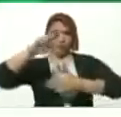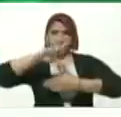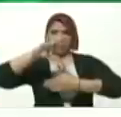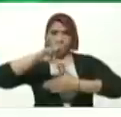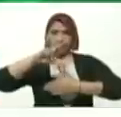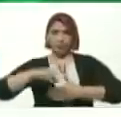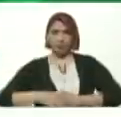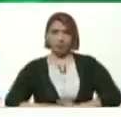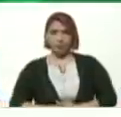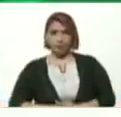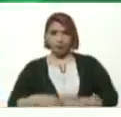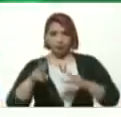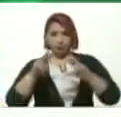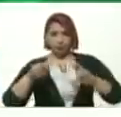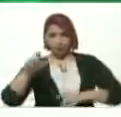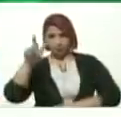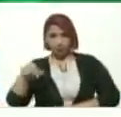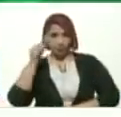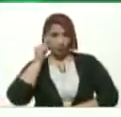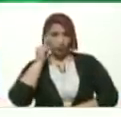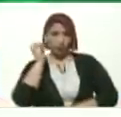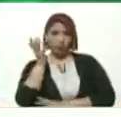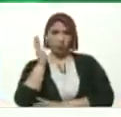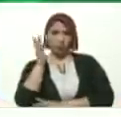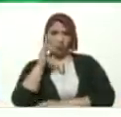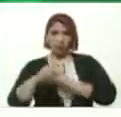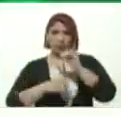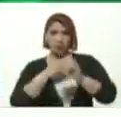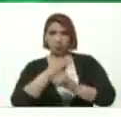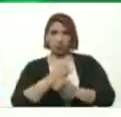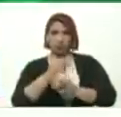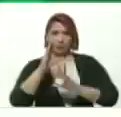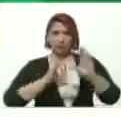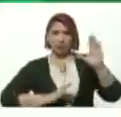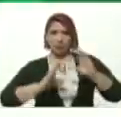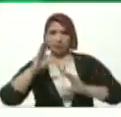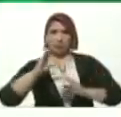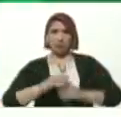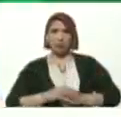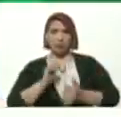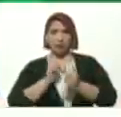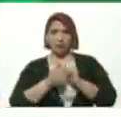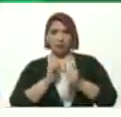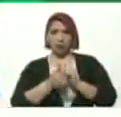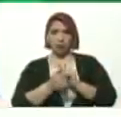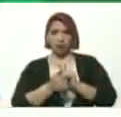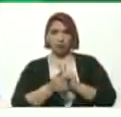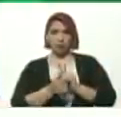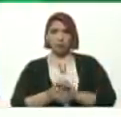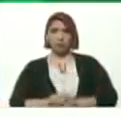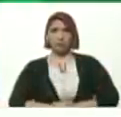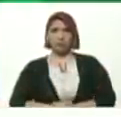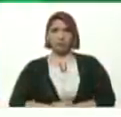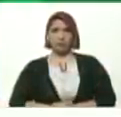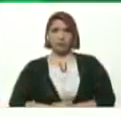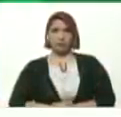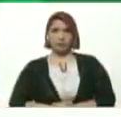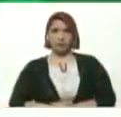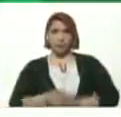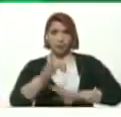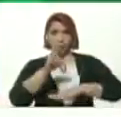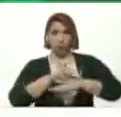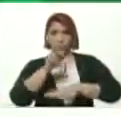Investigadora Y ponente Internacional En ciencias Del deporte A la